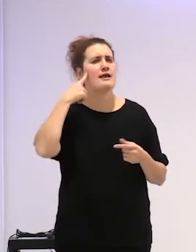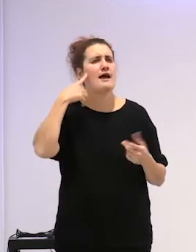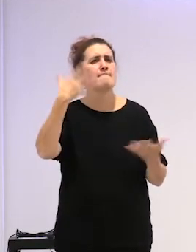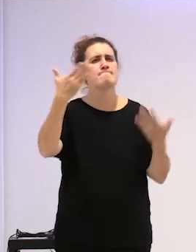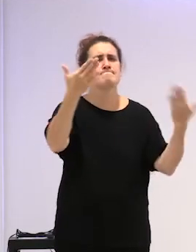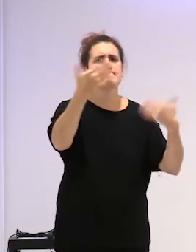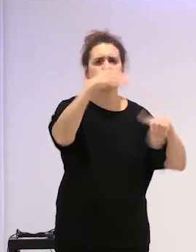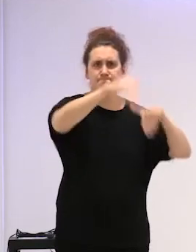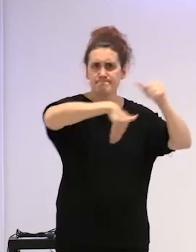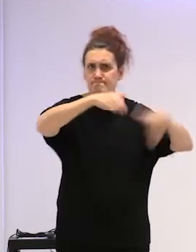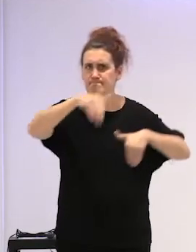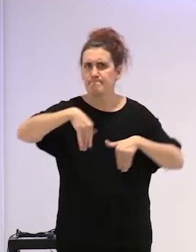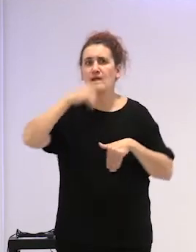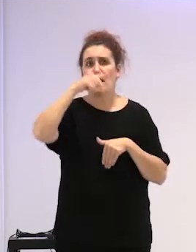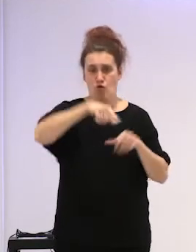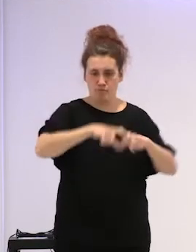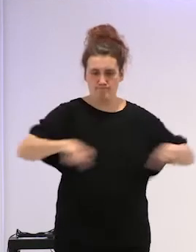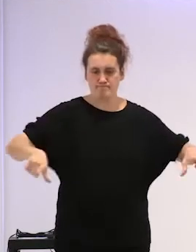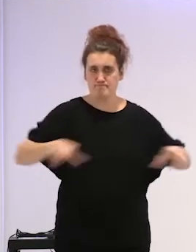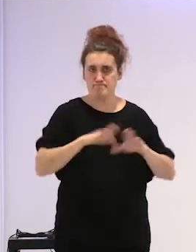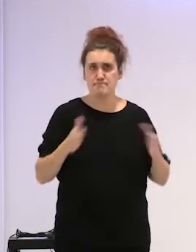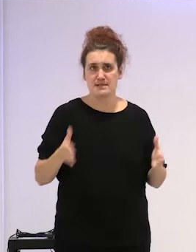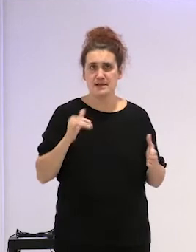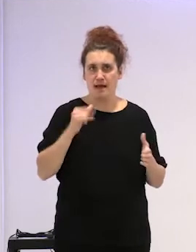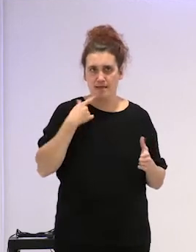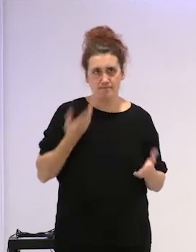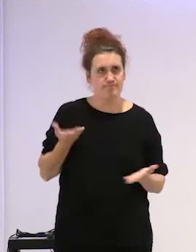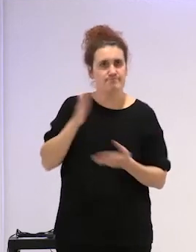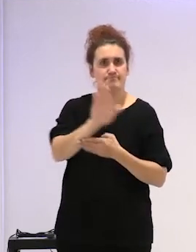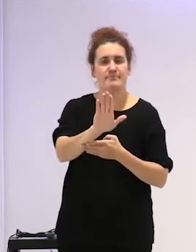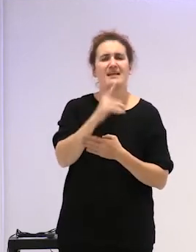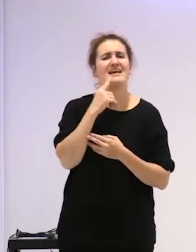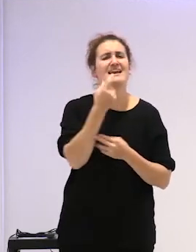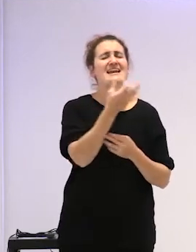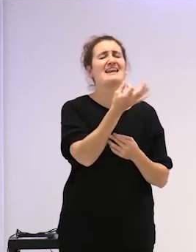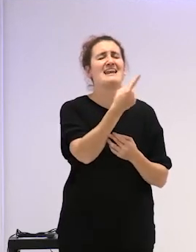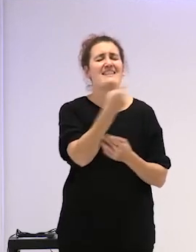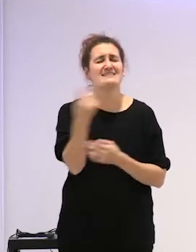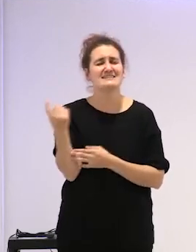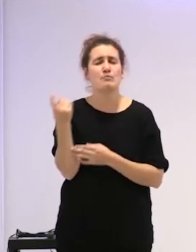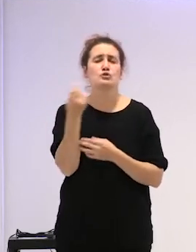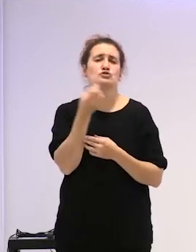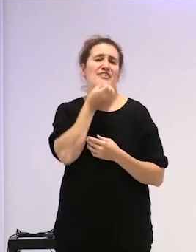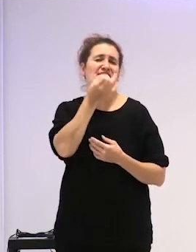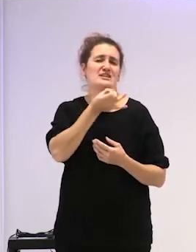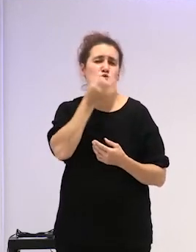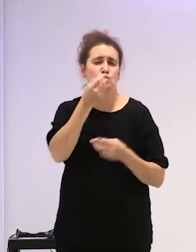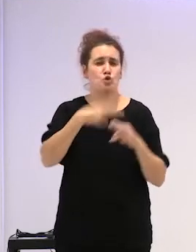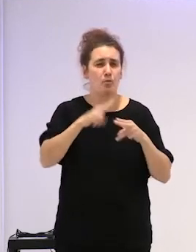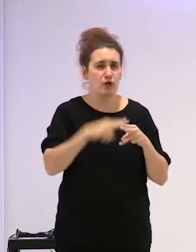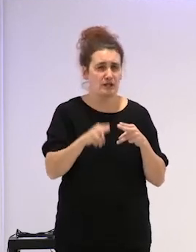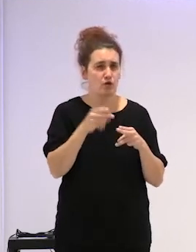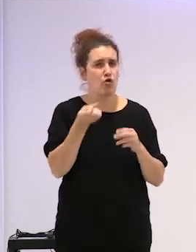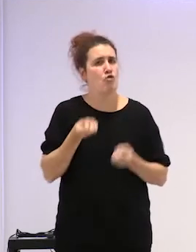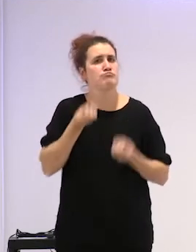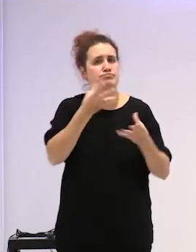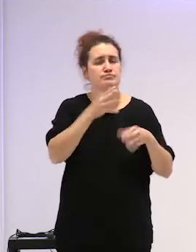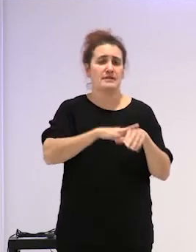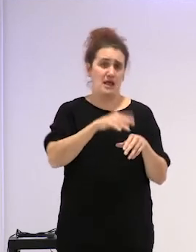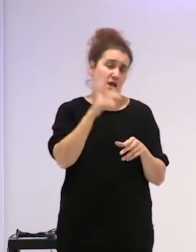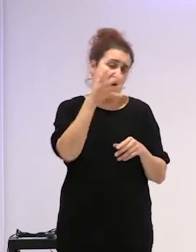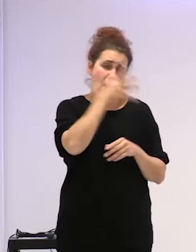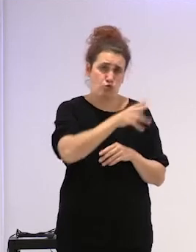hemos recogido en esta mesa. Necesitamos crear un discurso político alrededor de los abusos sexuales en la infancia.